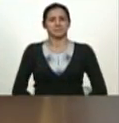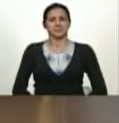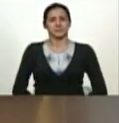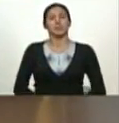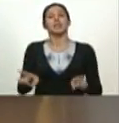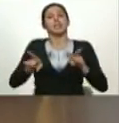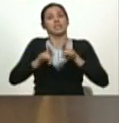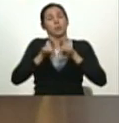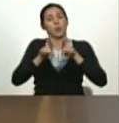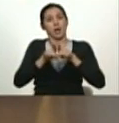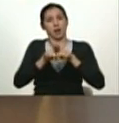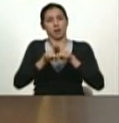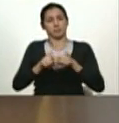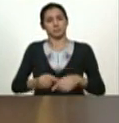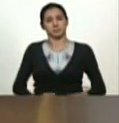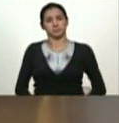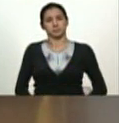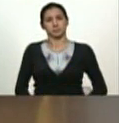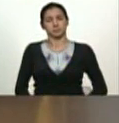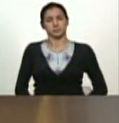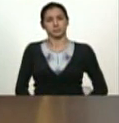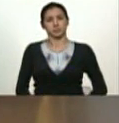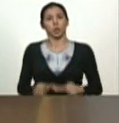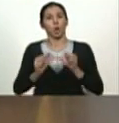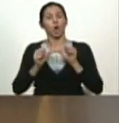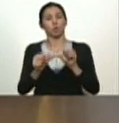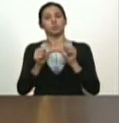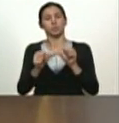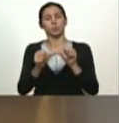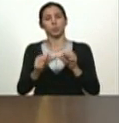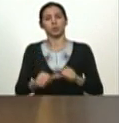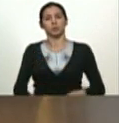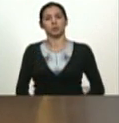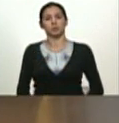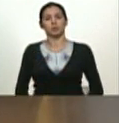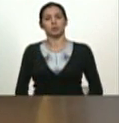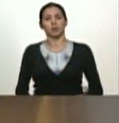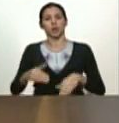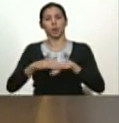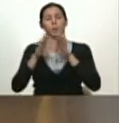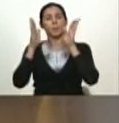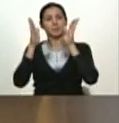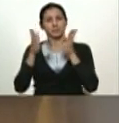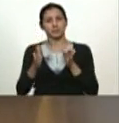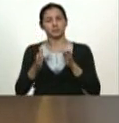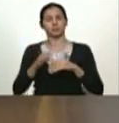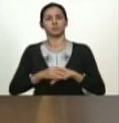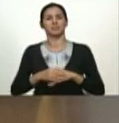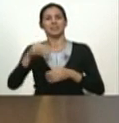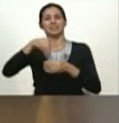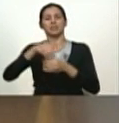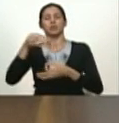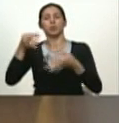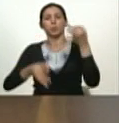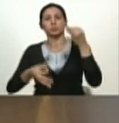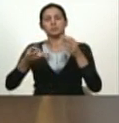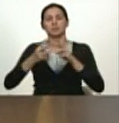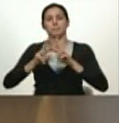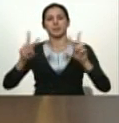igualmente bueno he ratificado como ministro de interiores justicia y paz